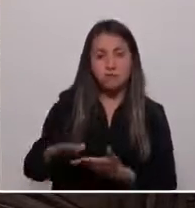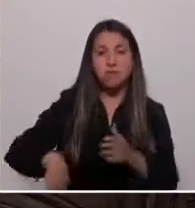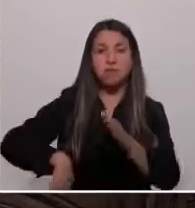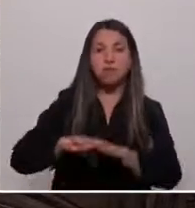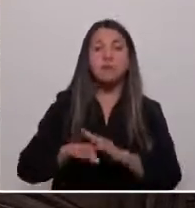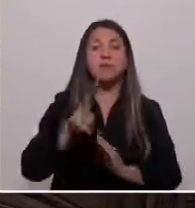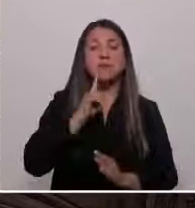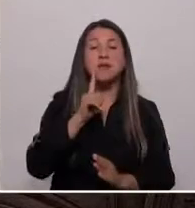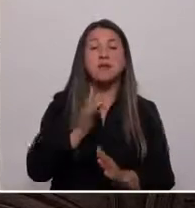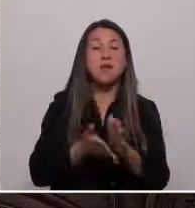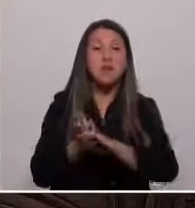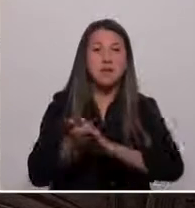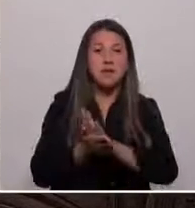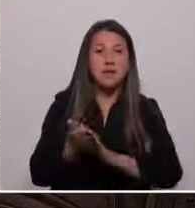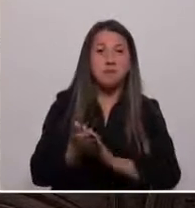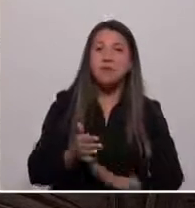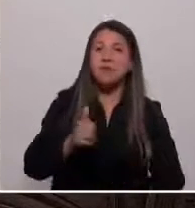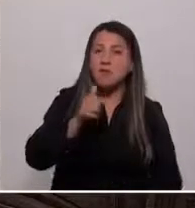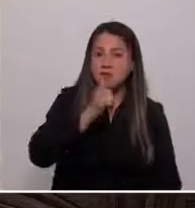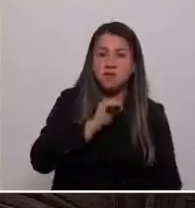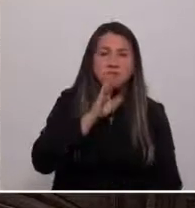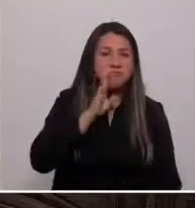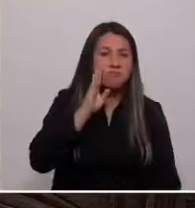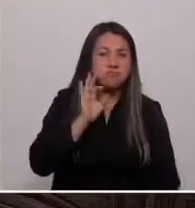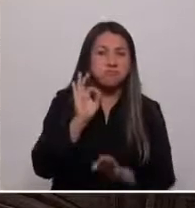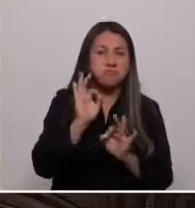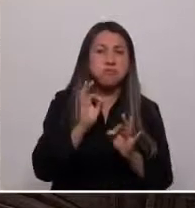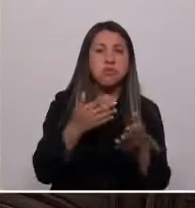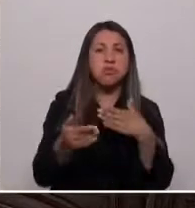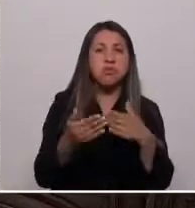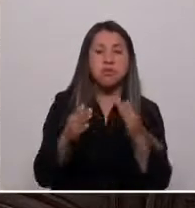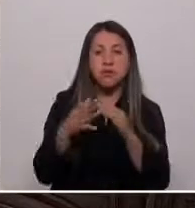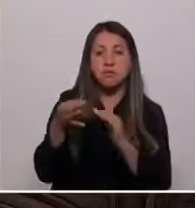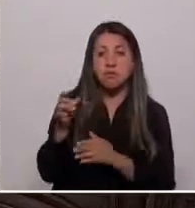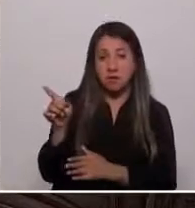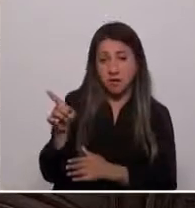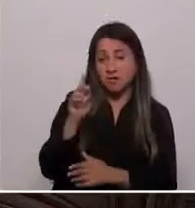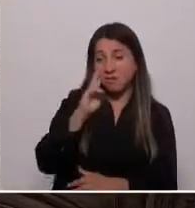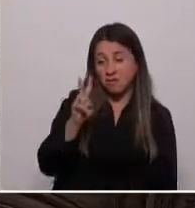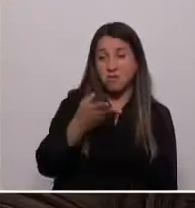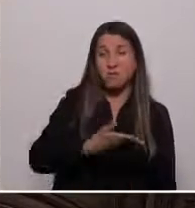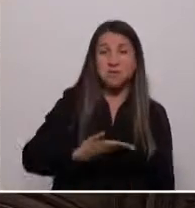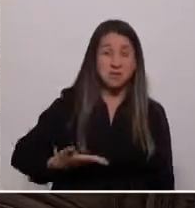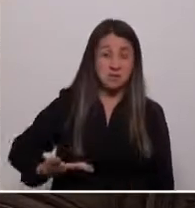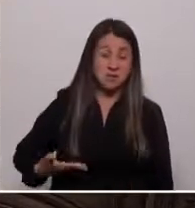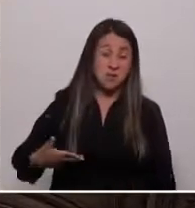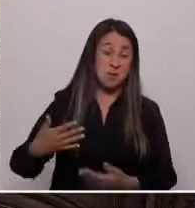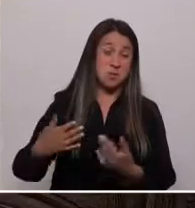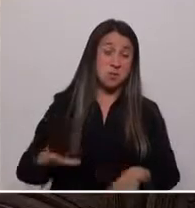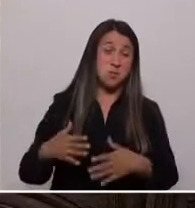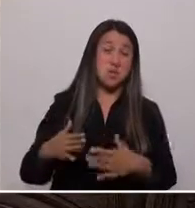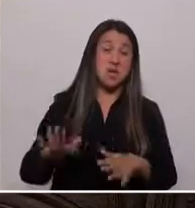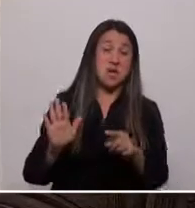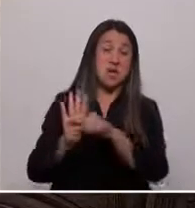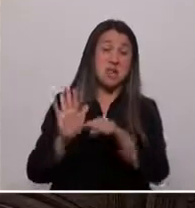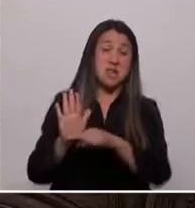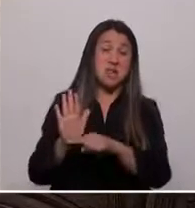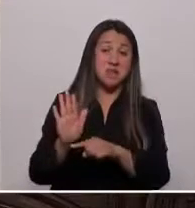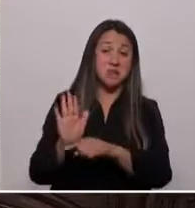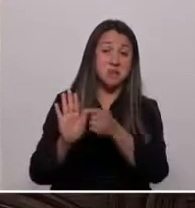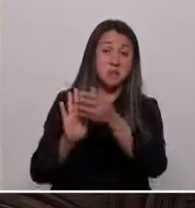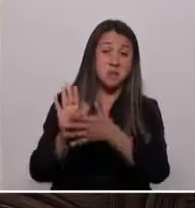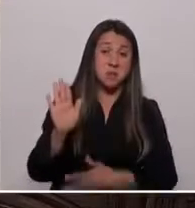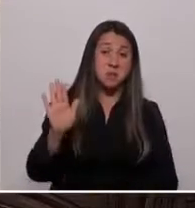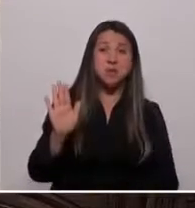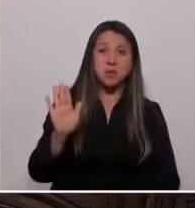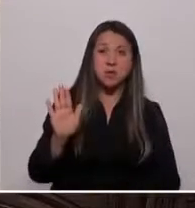vivo de falta de probidad instalado en la moneda, a un presidente con un prontuario tan extenso como el poder económico